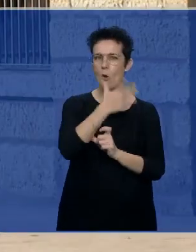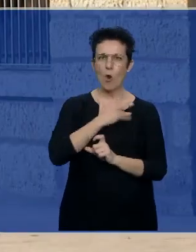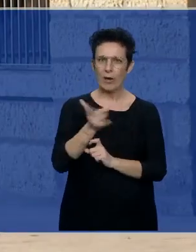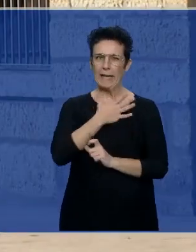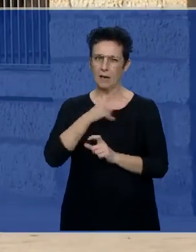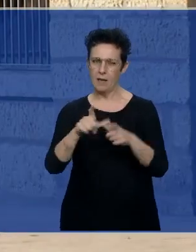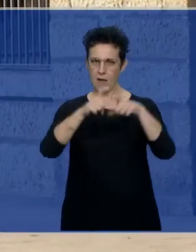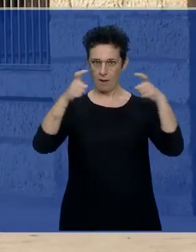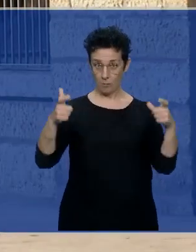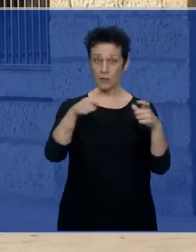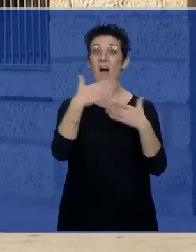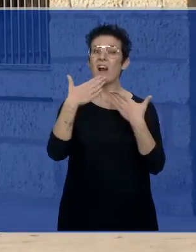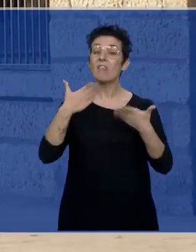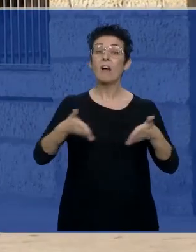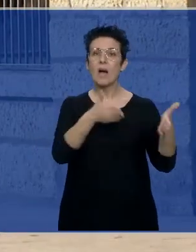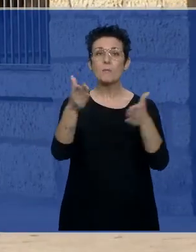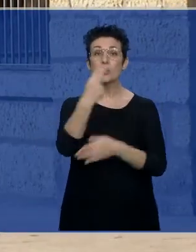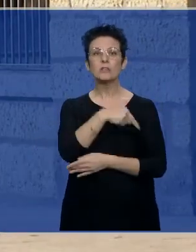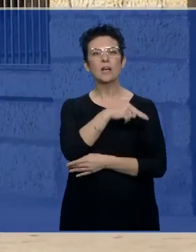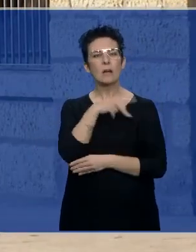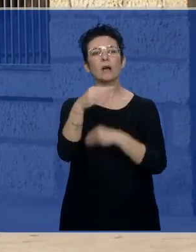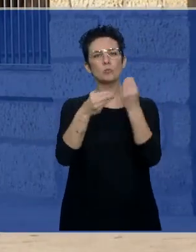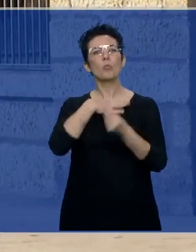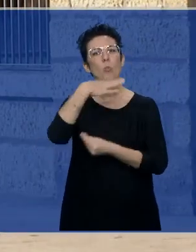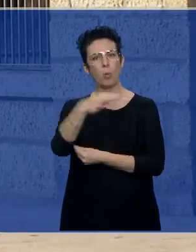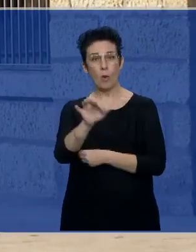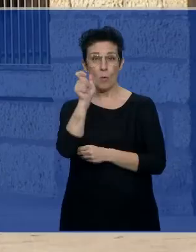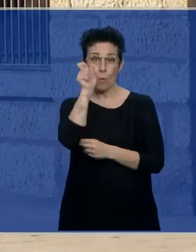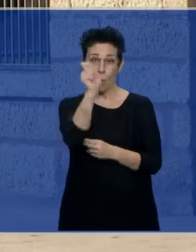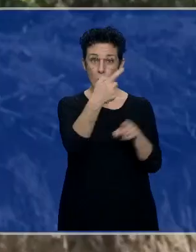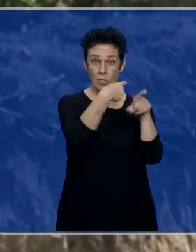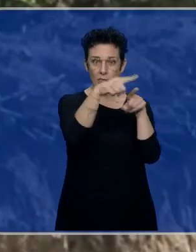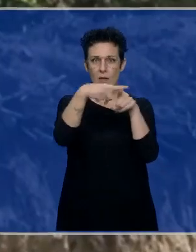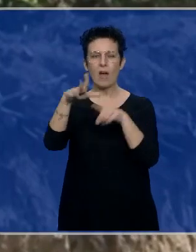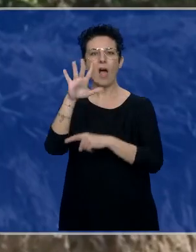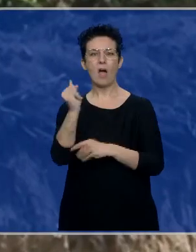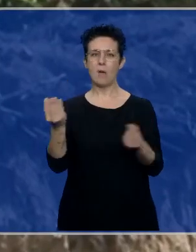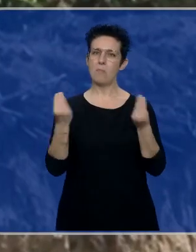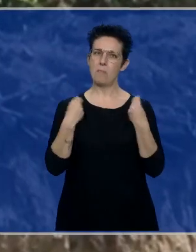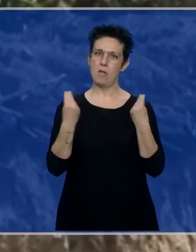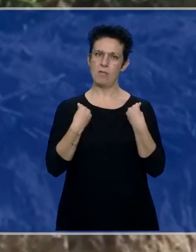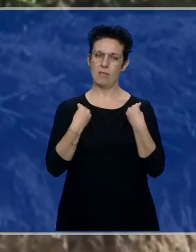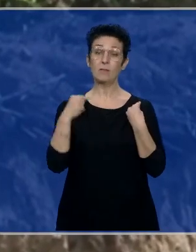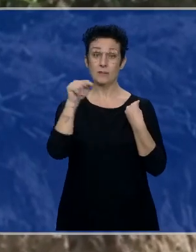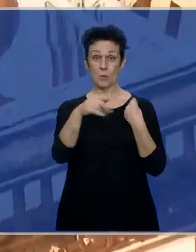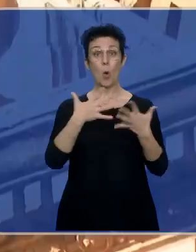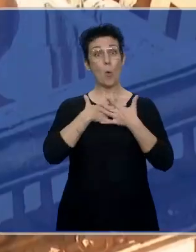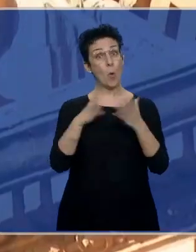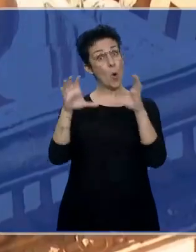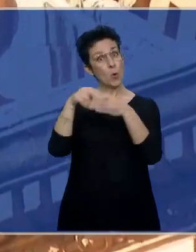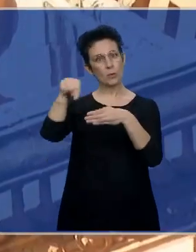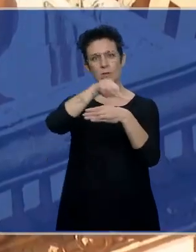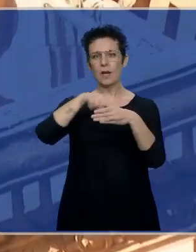Santiago ha hecho que muchos de esos pequeños pueblos de Castilla León tengan vida. Son estos voluntarios los